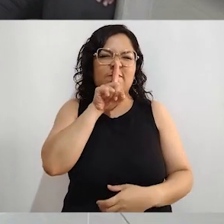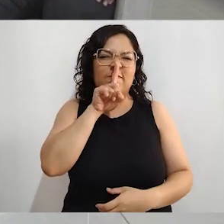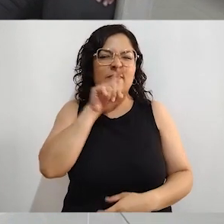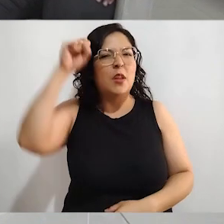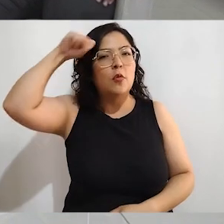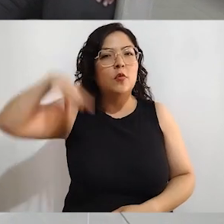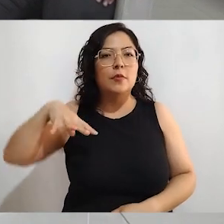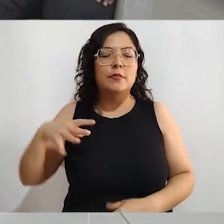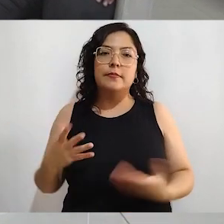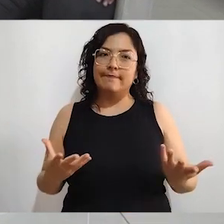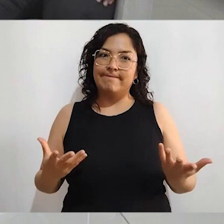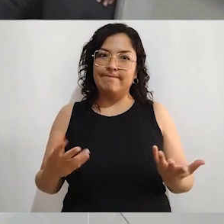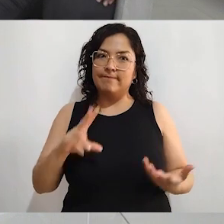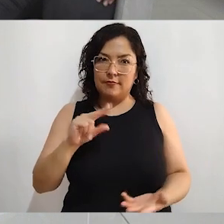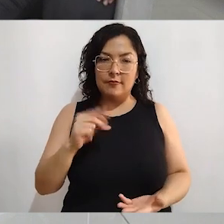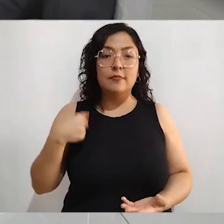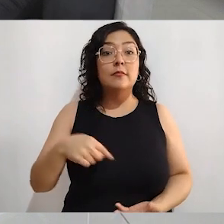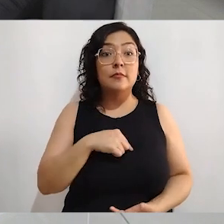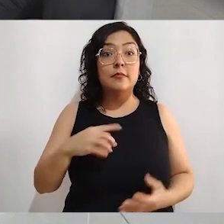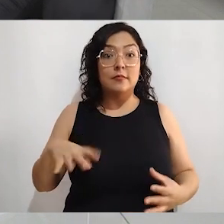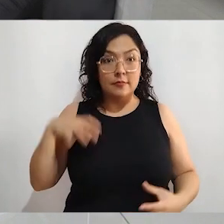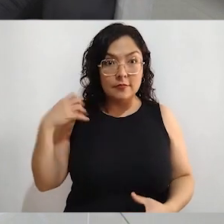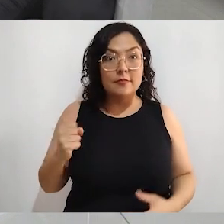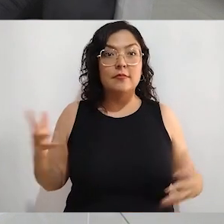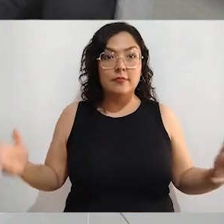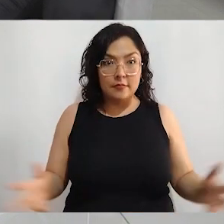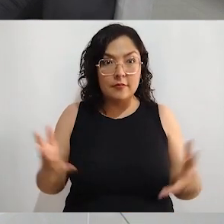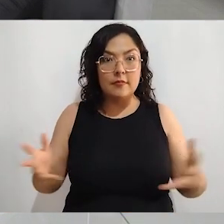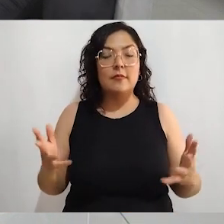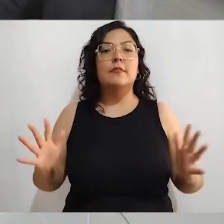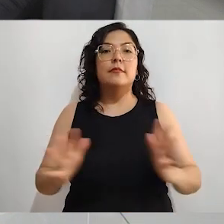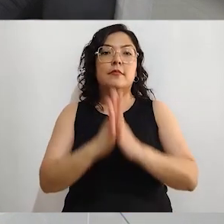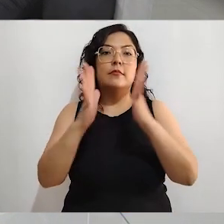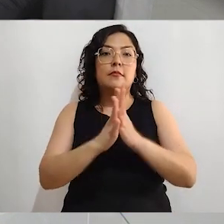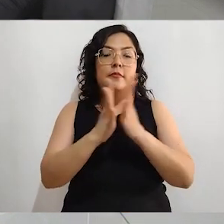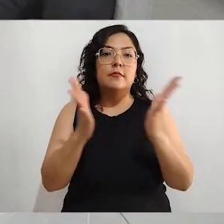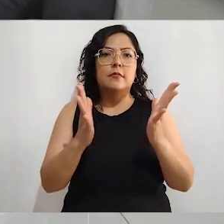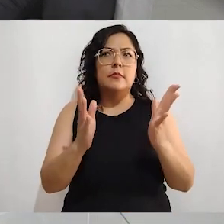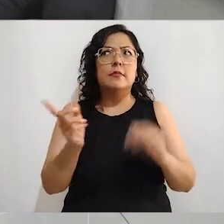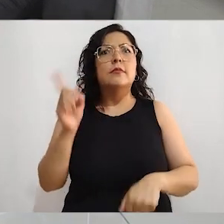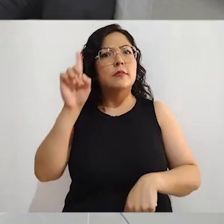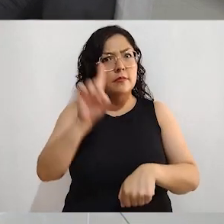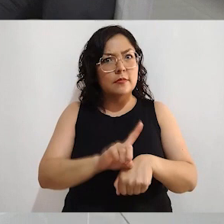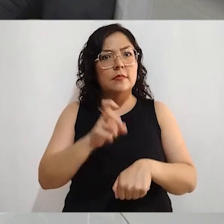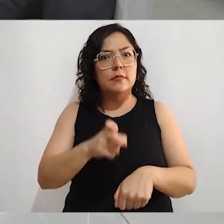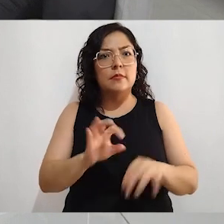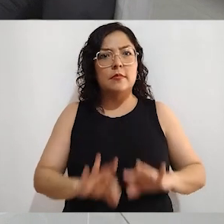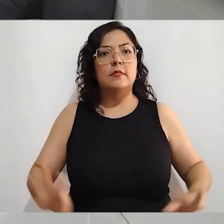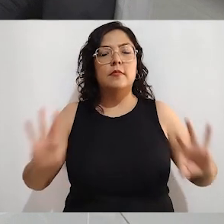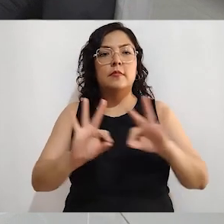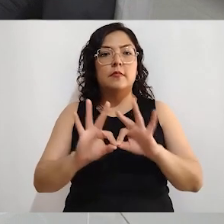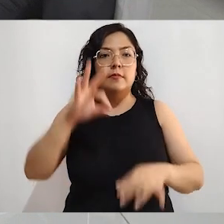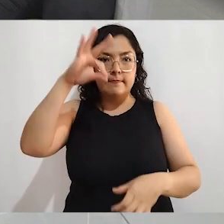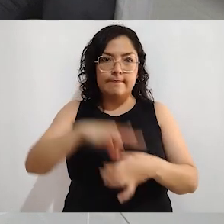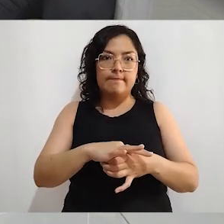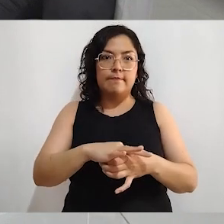volvámonos una sociedad activa, participativa, para que al final del día el voto nuestro, que representa además un